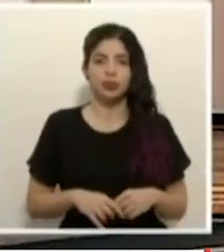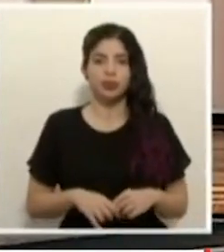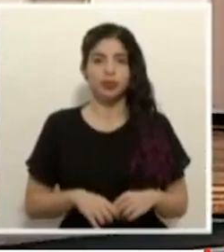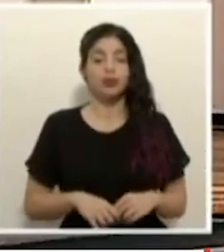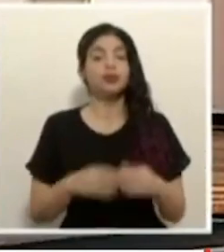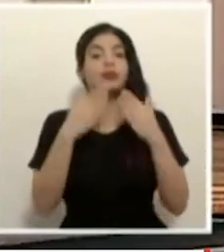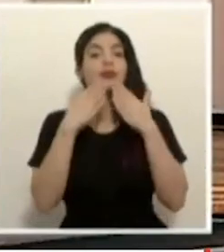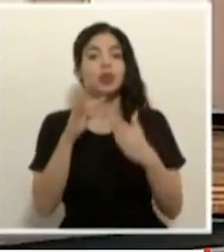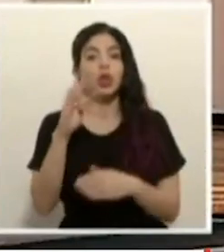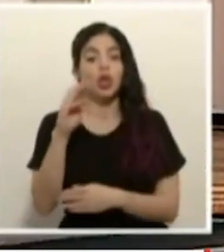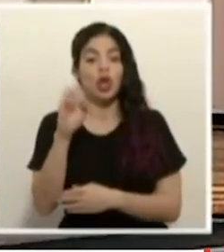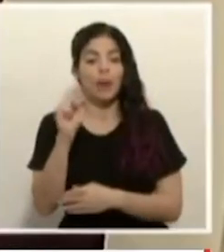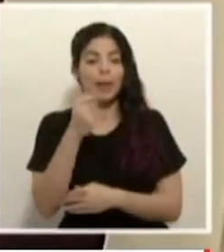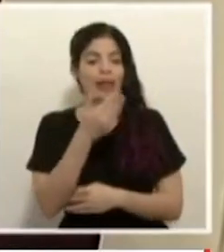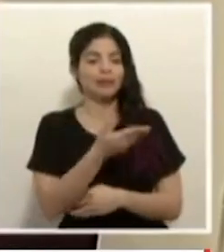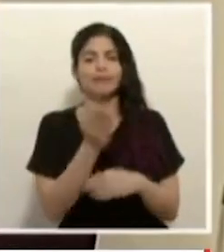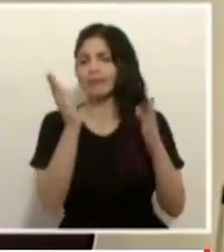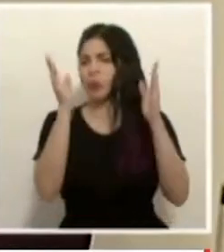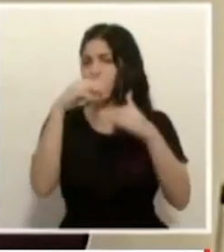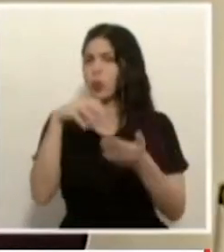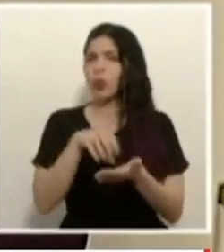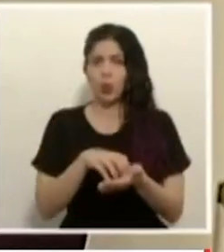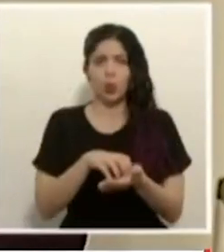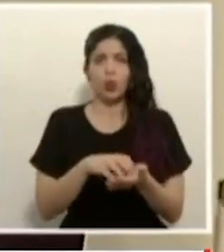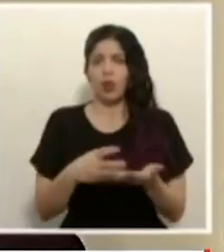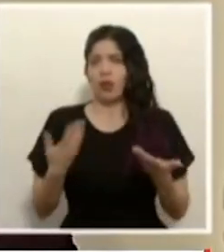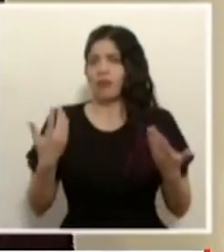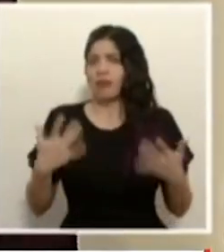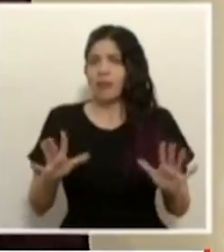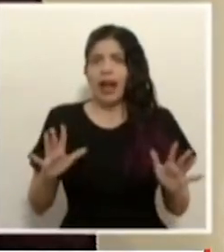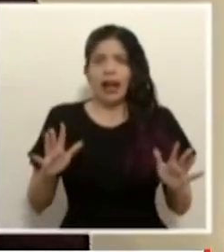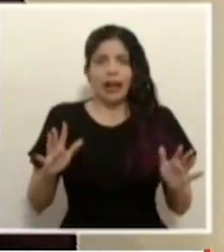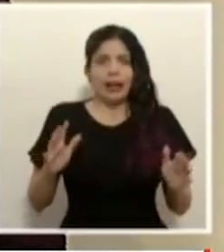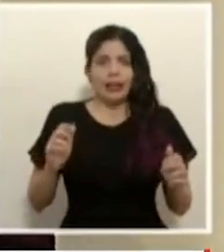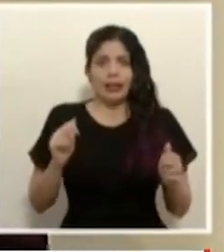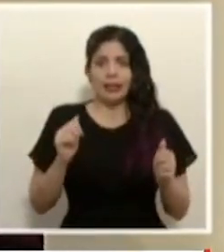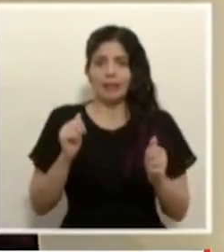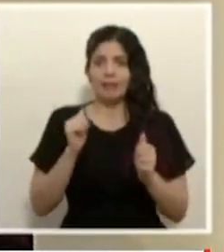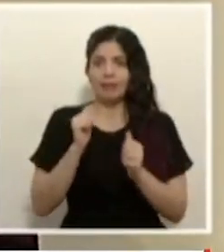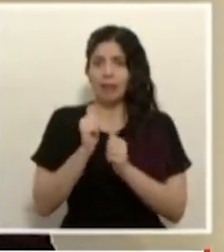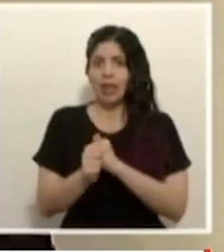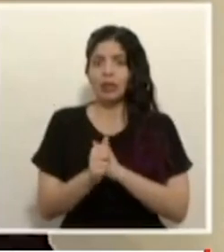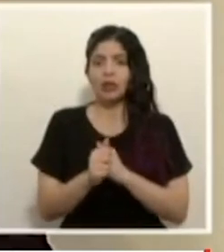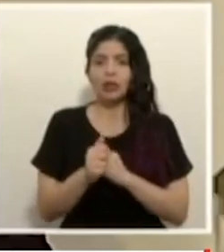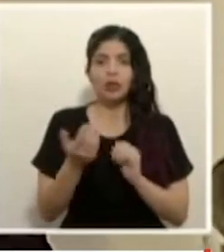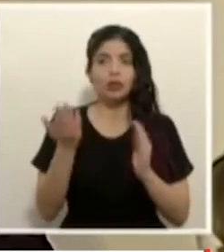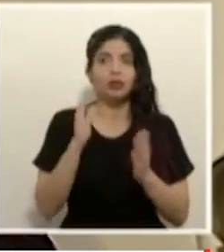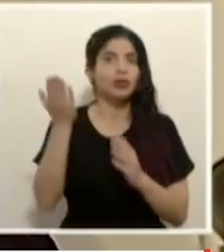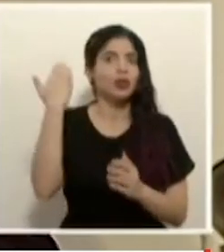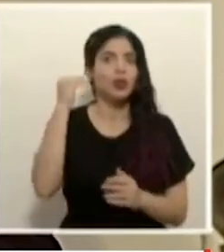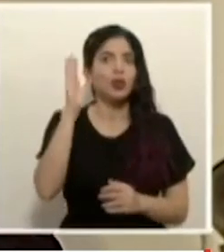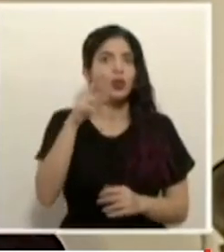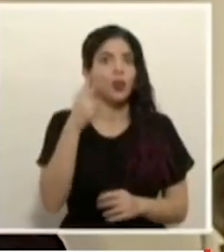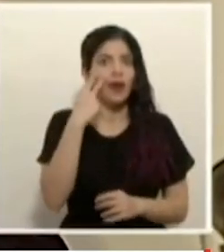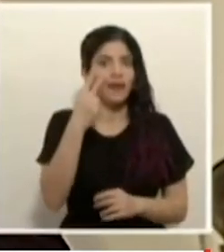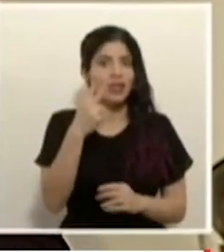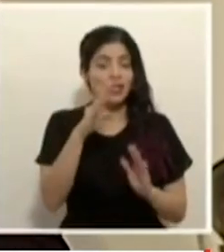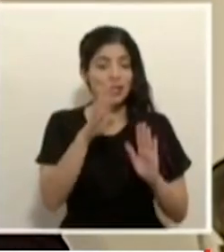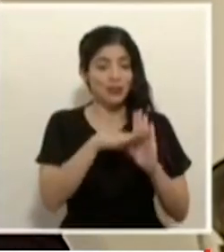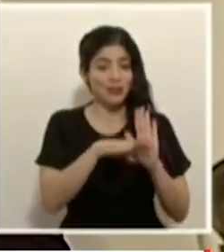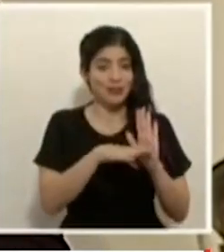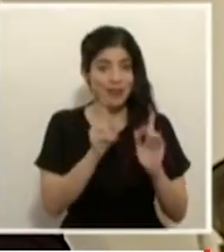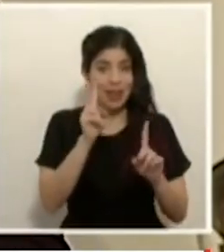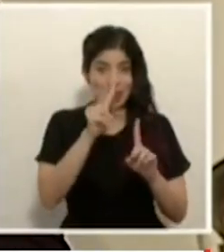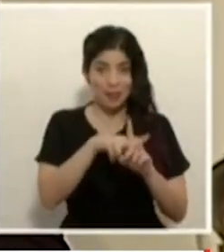gracias Tomás sin lugar a dudas ya tenemos un efecto que es lo no visto justamente con todas las medidas que se han tomado